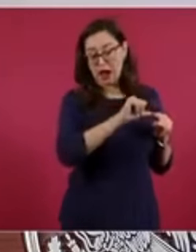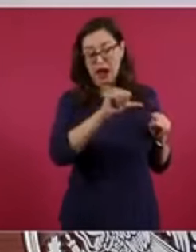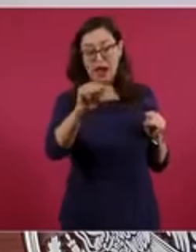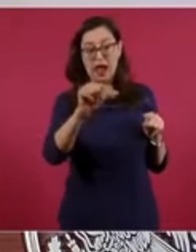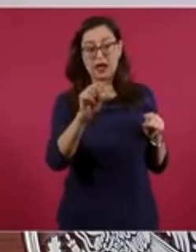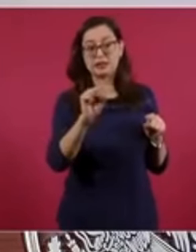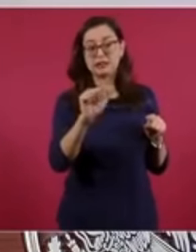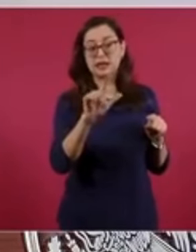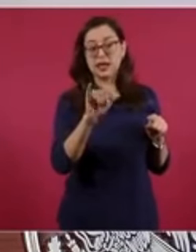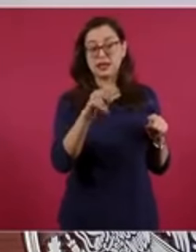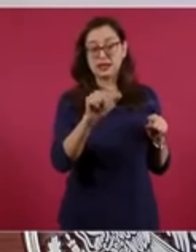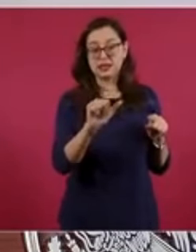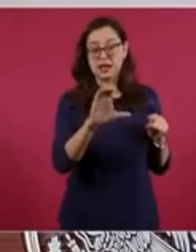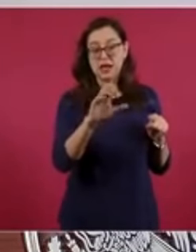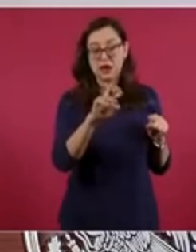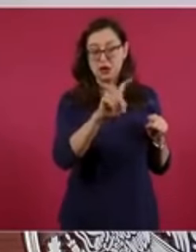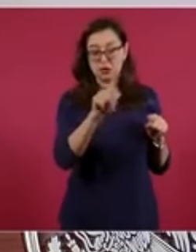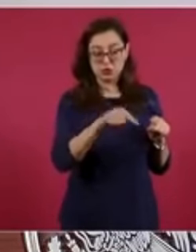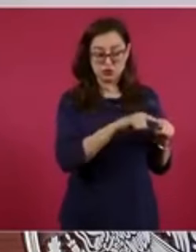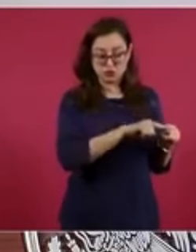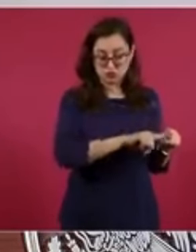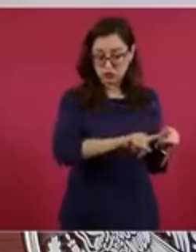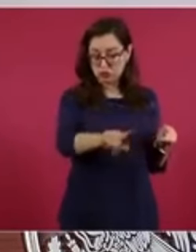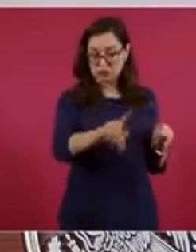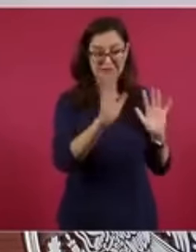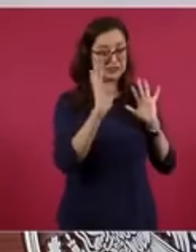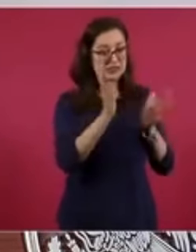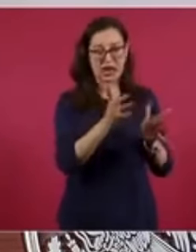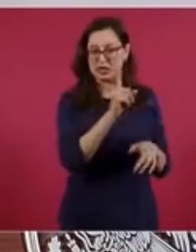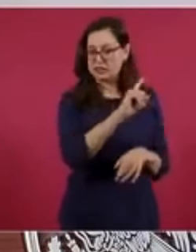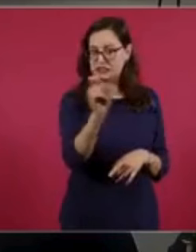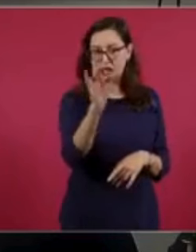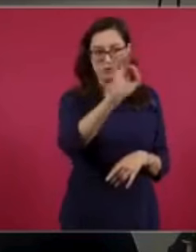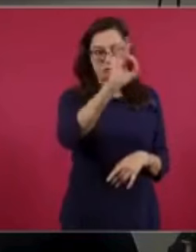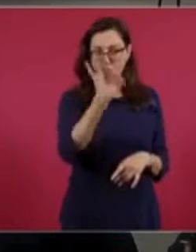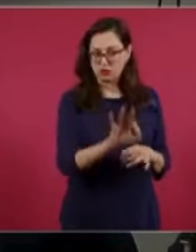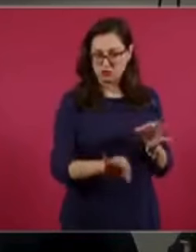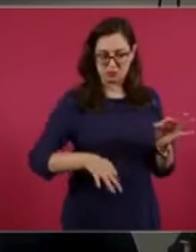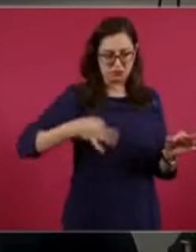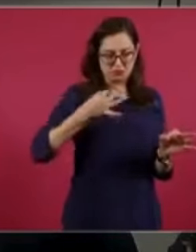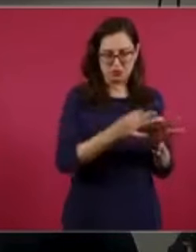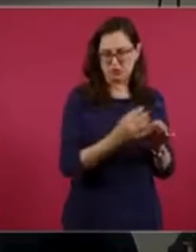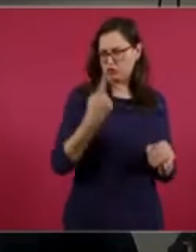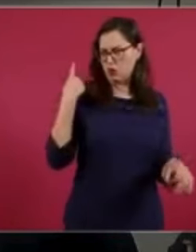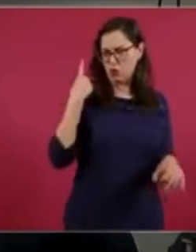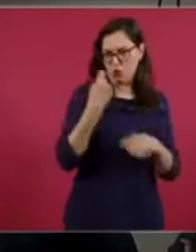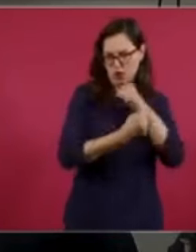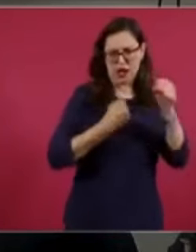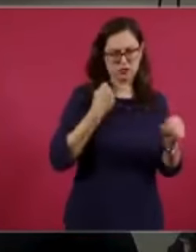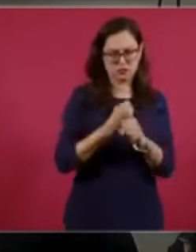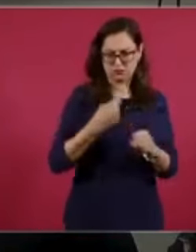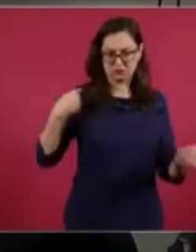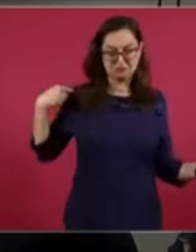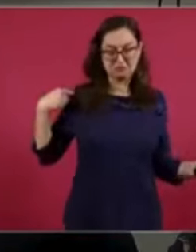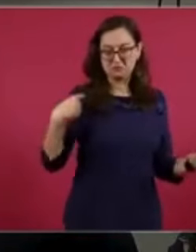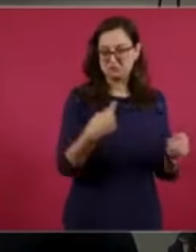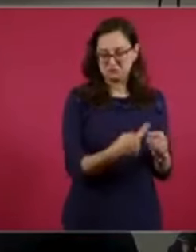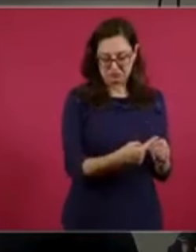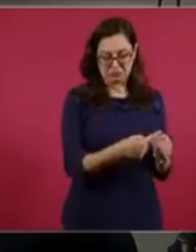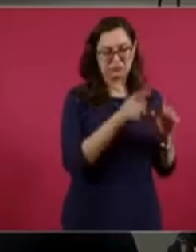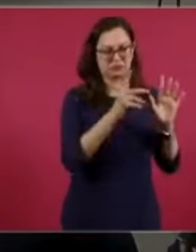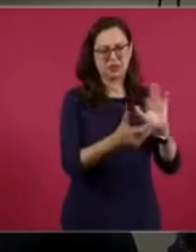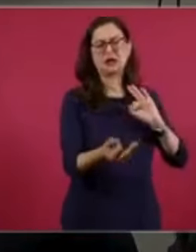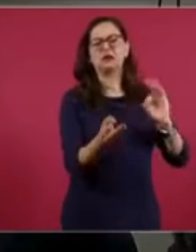Cruz. Desde diciembre del año pasado ya está operando. Desde luego hay ciertas obras